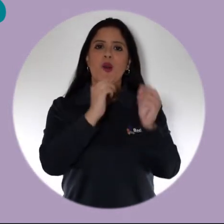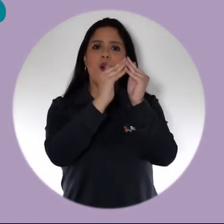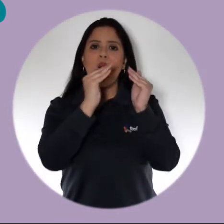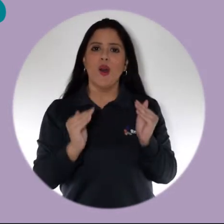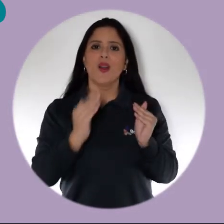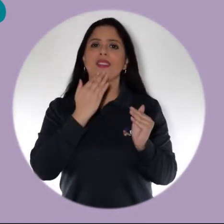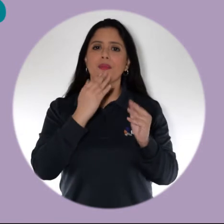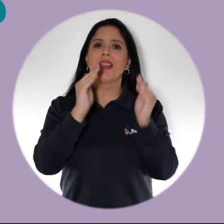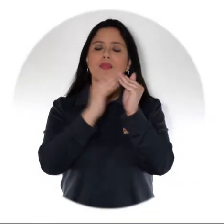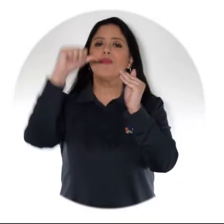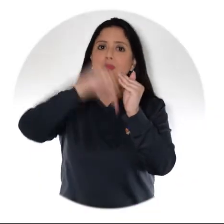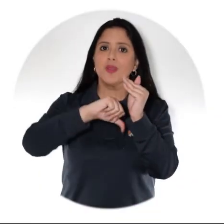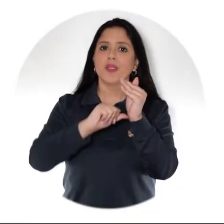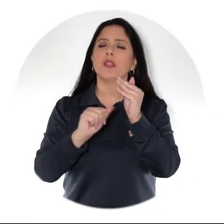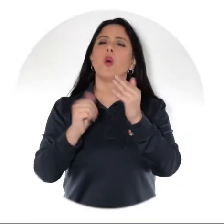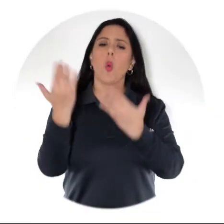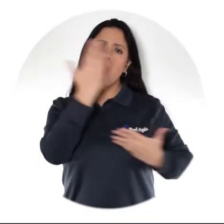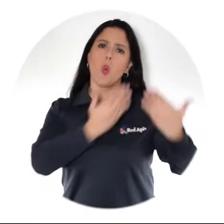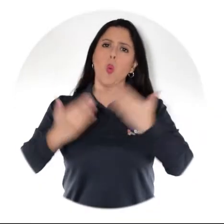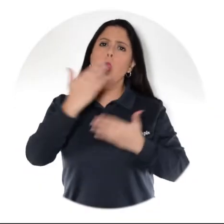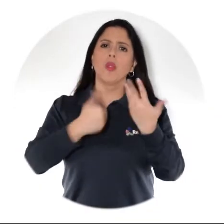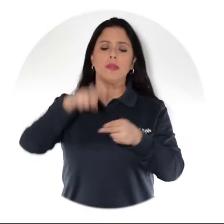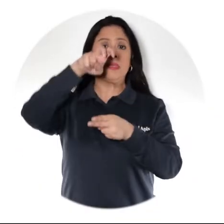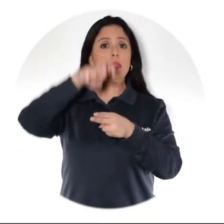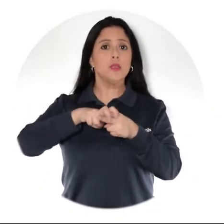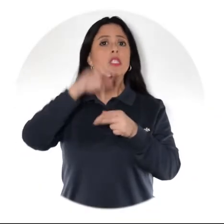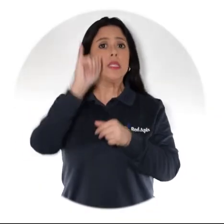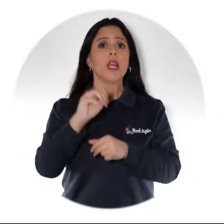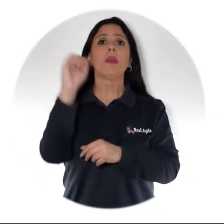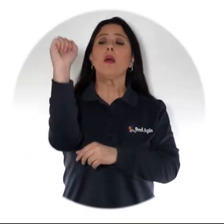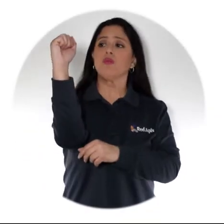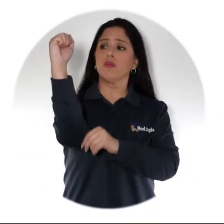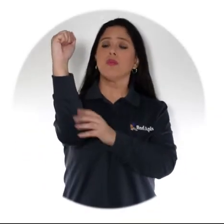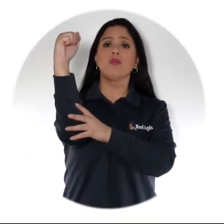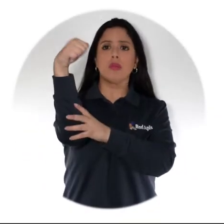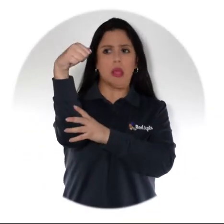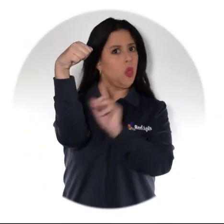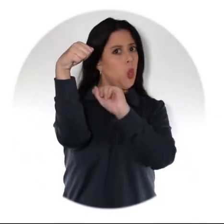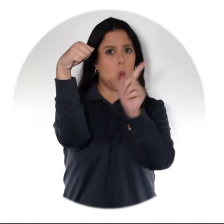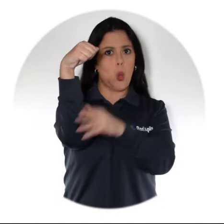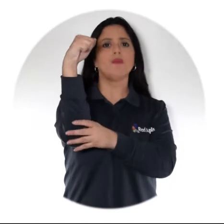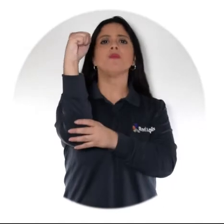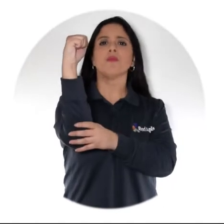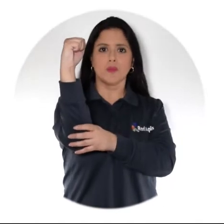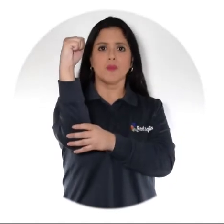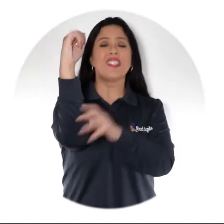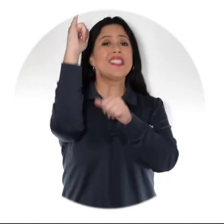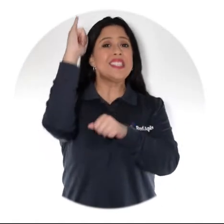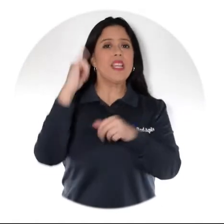remoto y el confinamiento. 1. Cuida tu postura. Trata de mantener la cabeza y el cuello en posición recta.